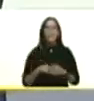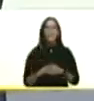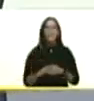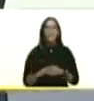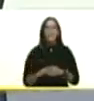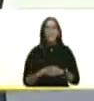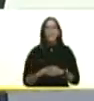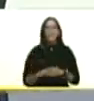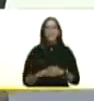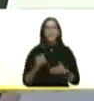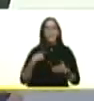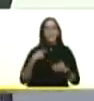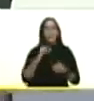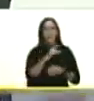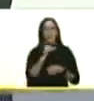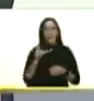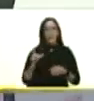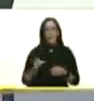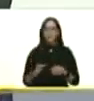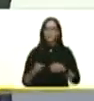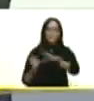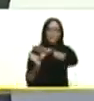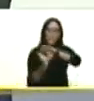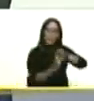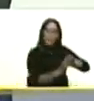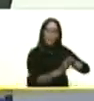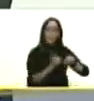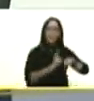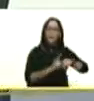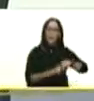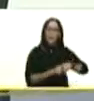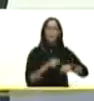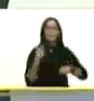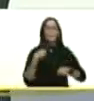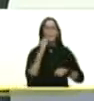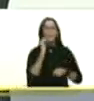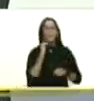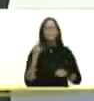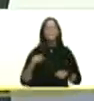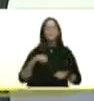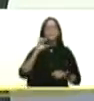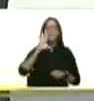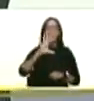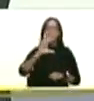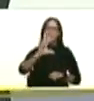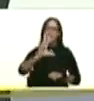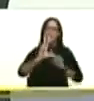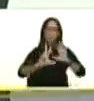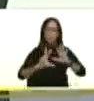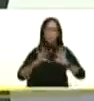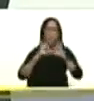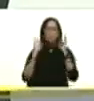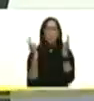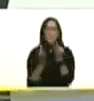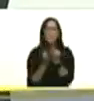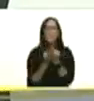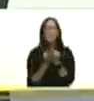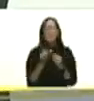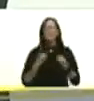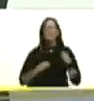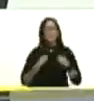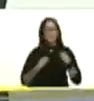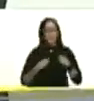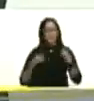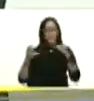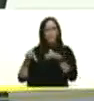a la gente a tiempo hemos tenido experiencia del año pasado que tuvimos 538 familias que sufrieron con